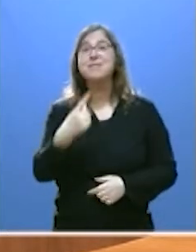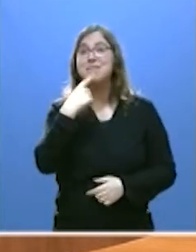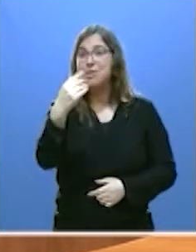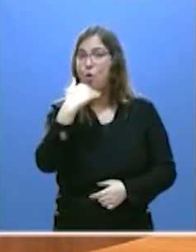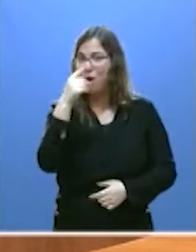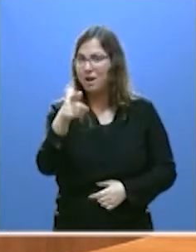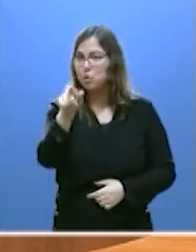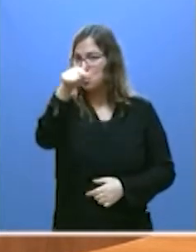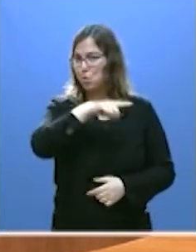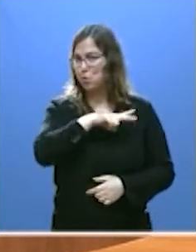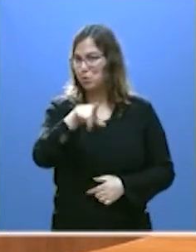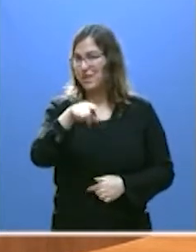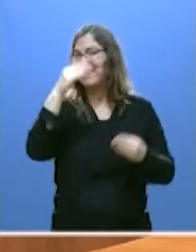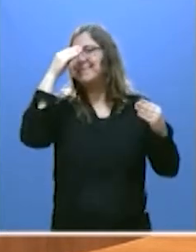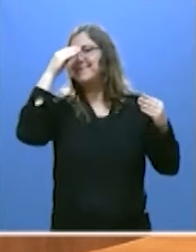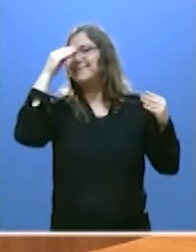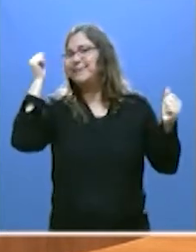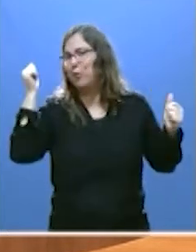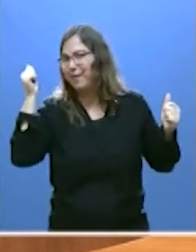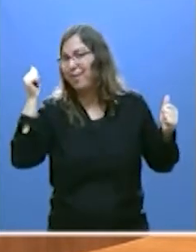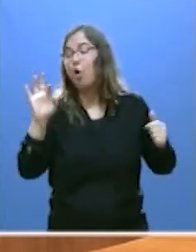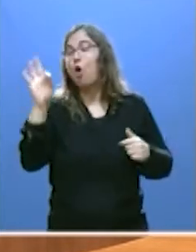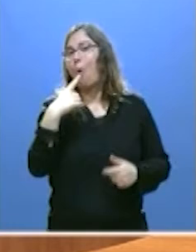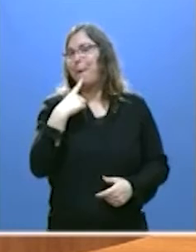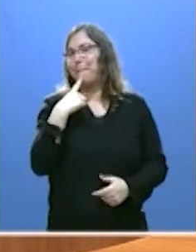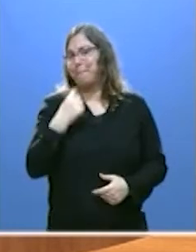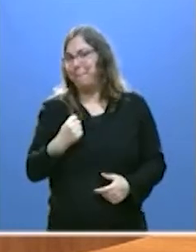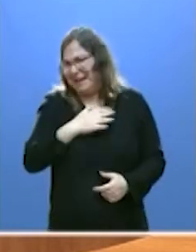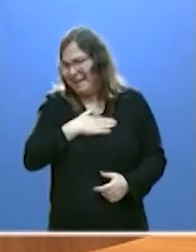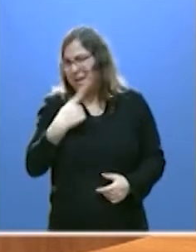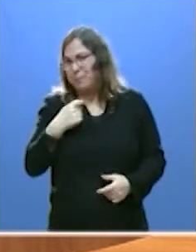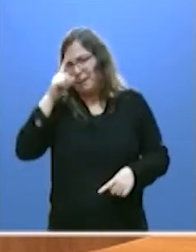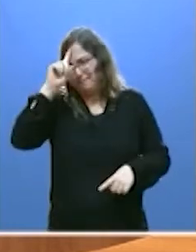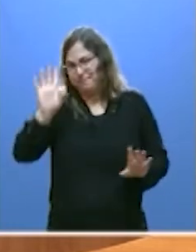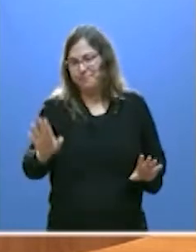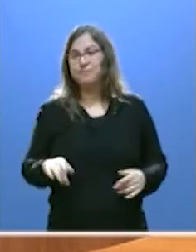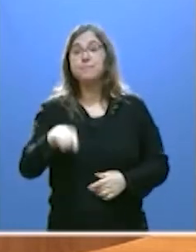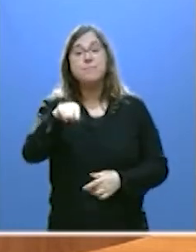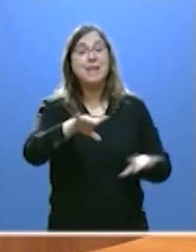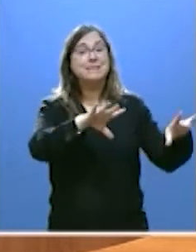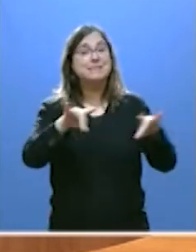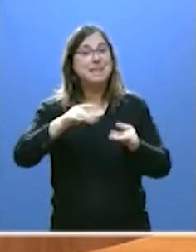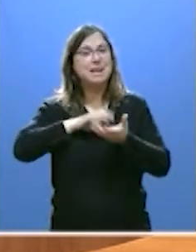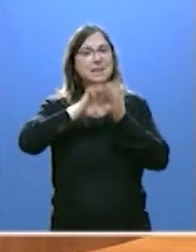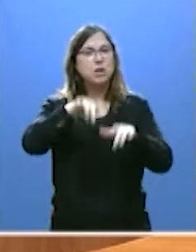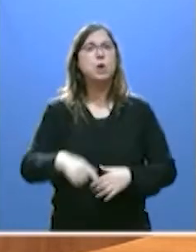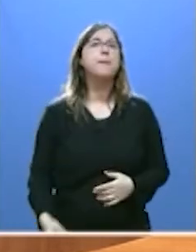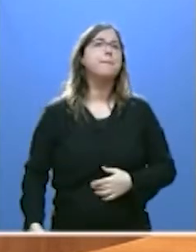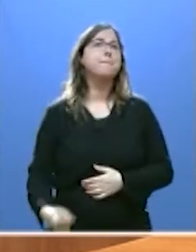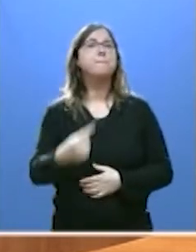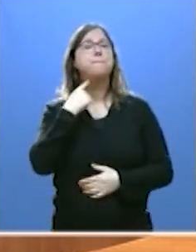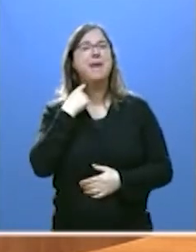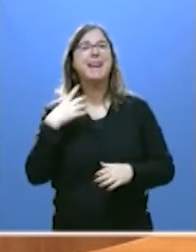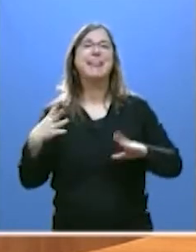se le ha olvidado o ha omitido deliberadamente. Esta tierra no ha perdido ningún